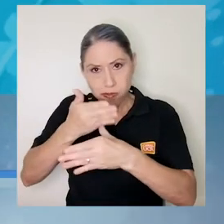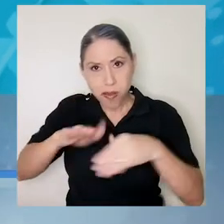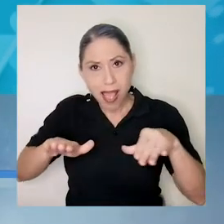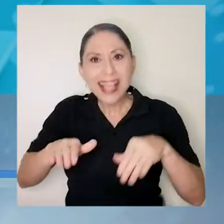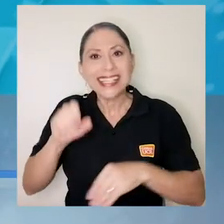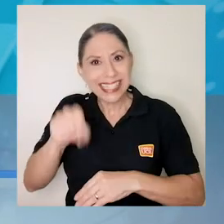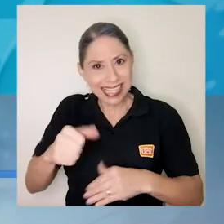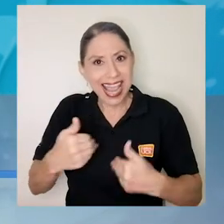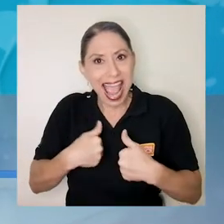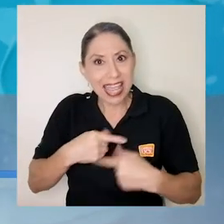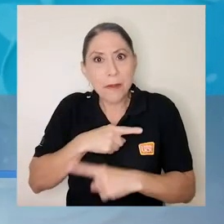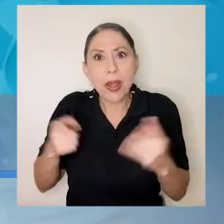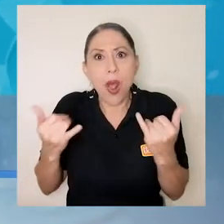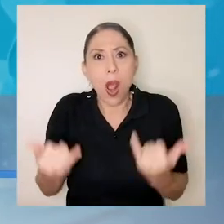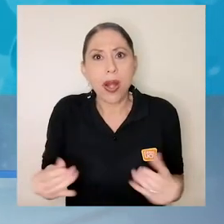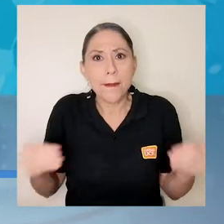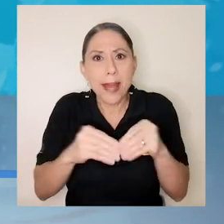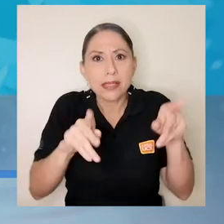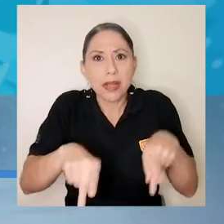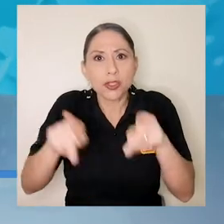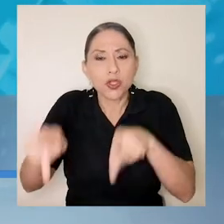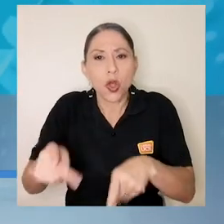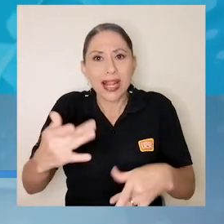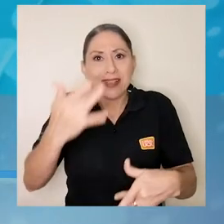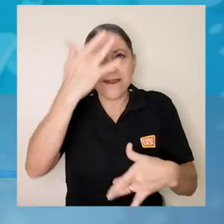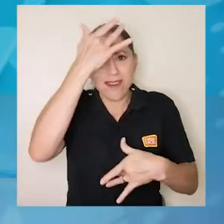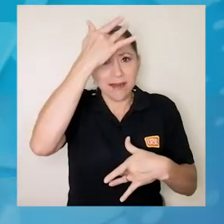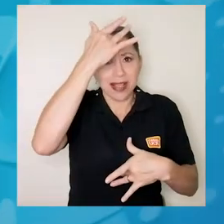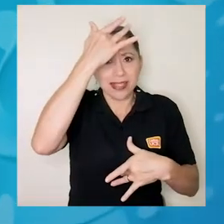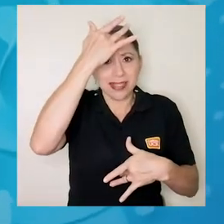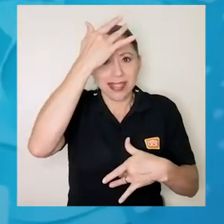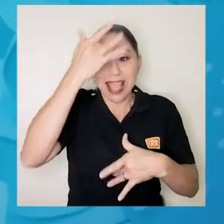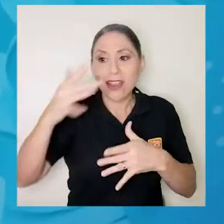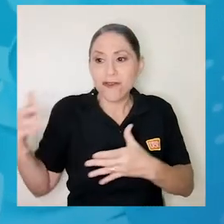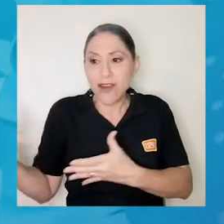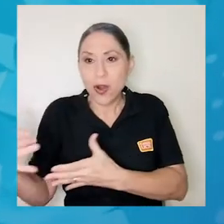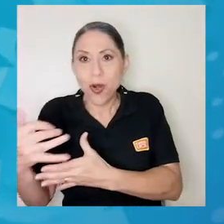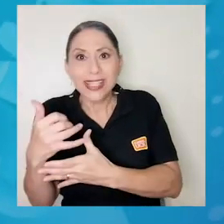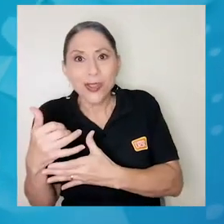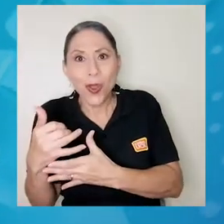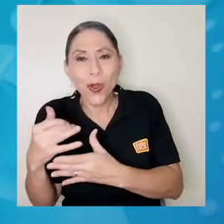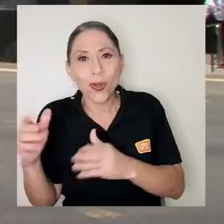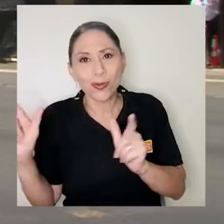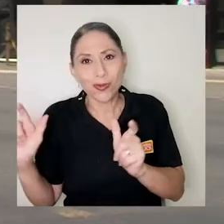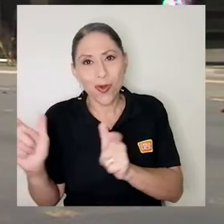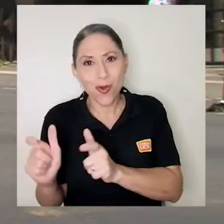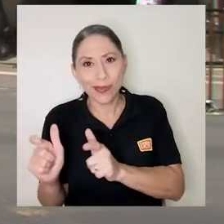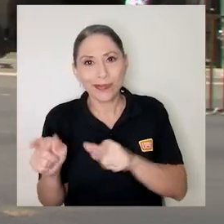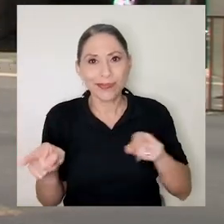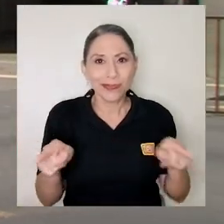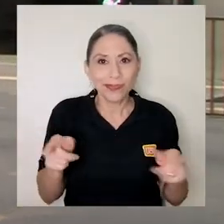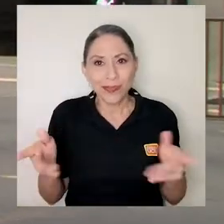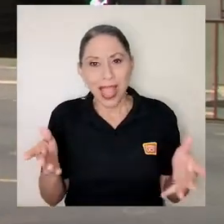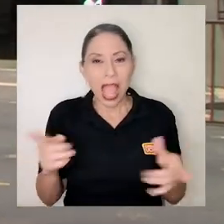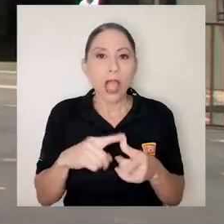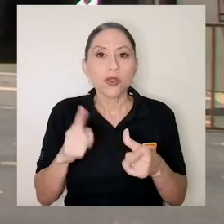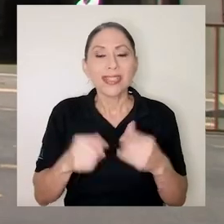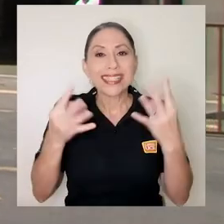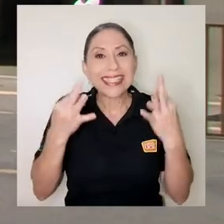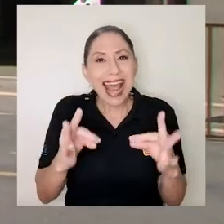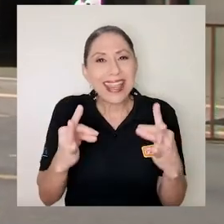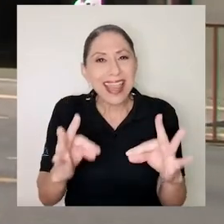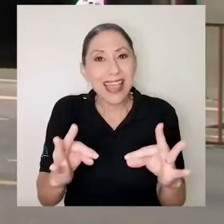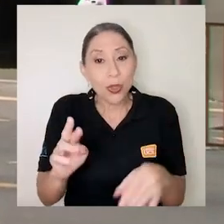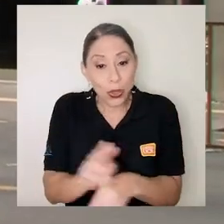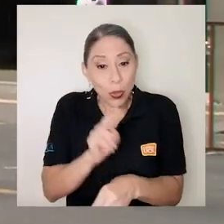casos de pacientes ha ido incrementando más rápido que la recolección en este momento. Entonces lo que ocurre es que se